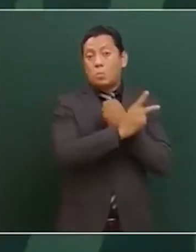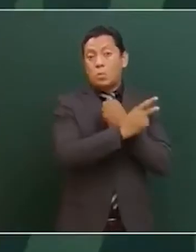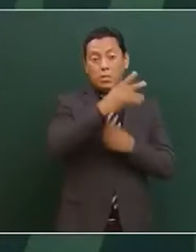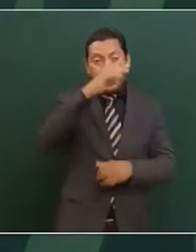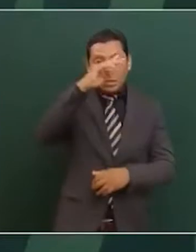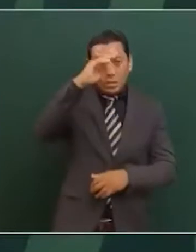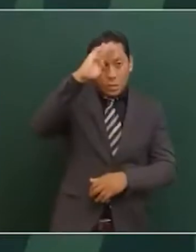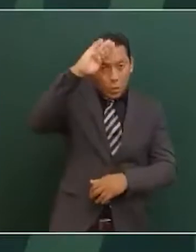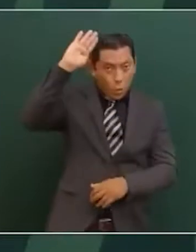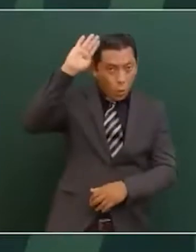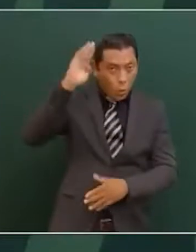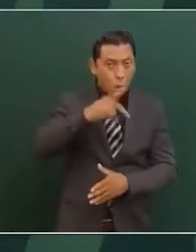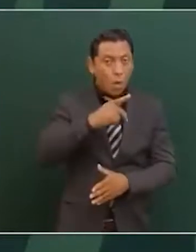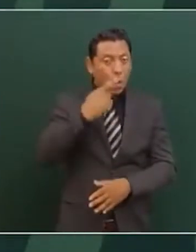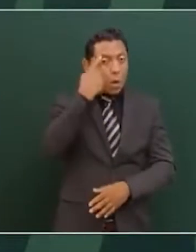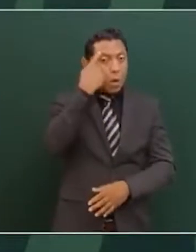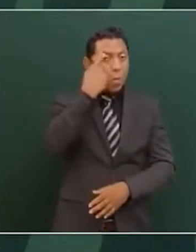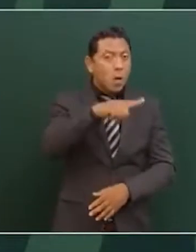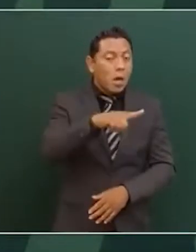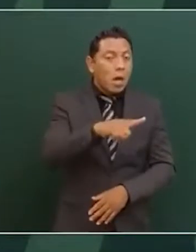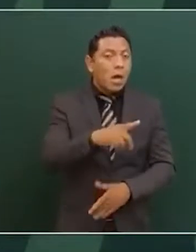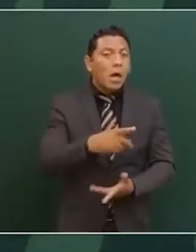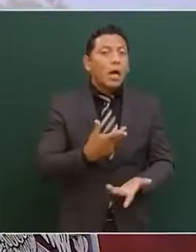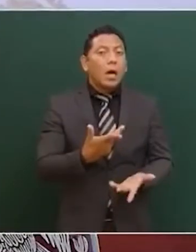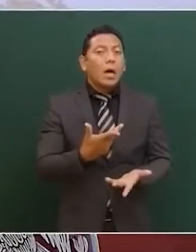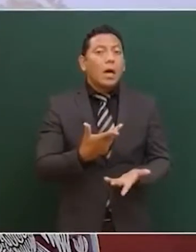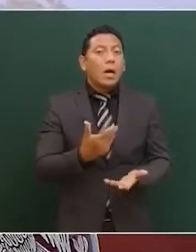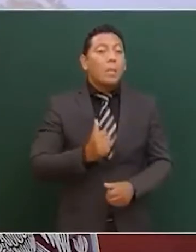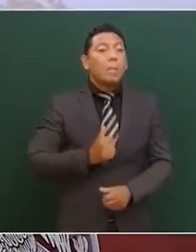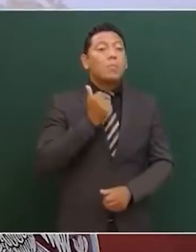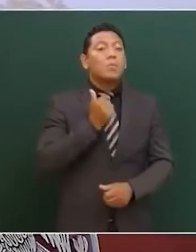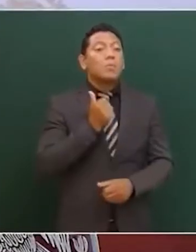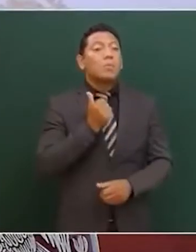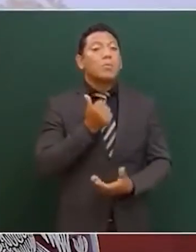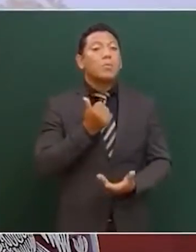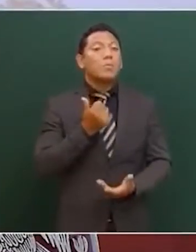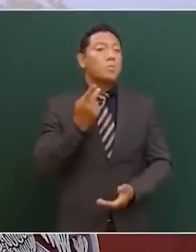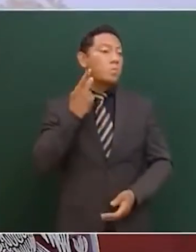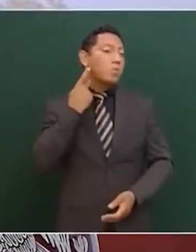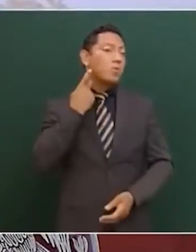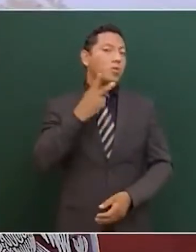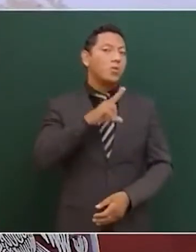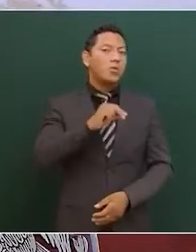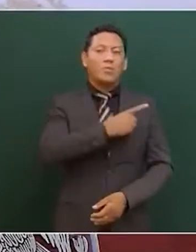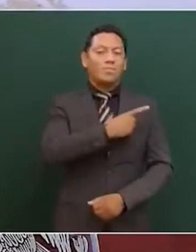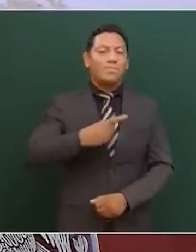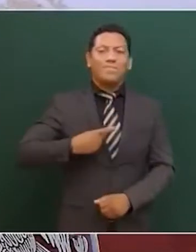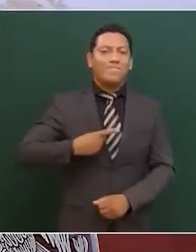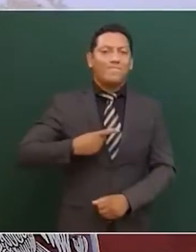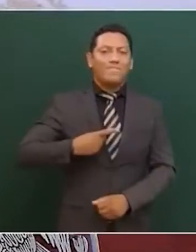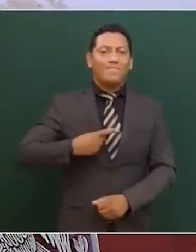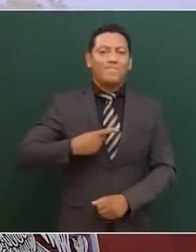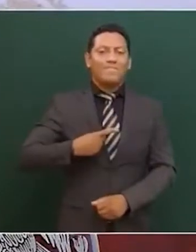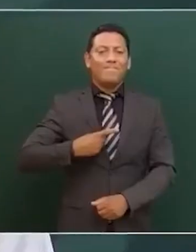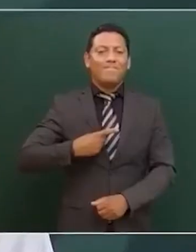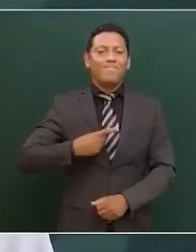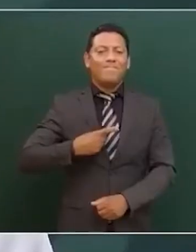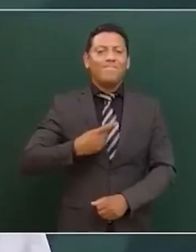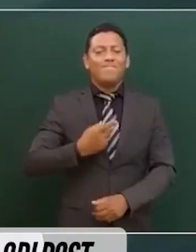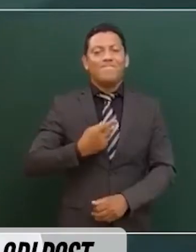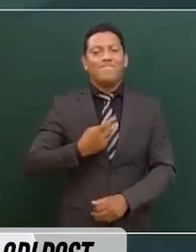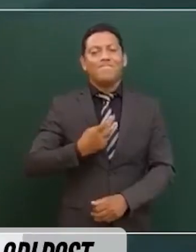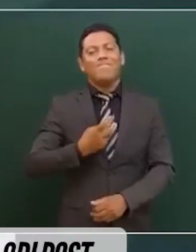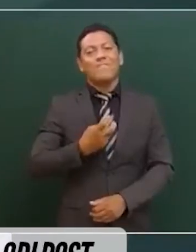con fines políticos, eso